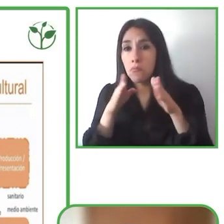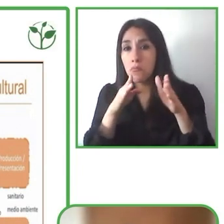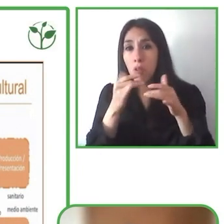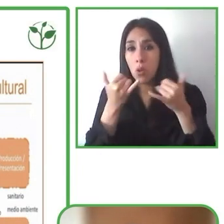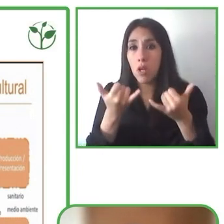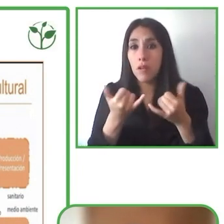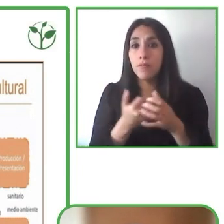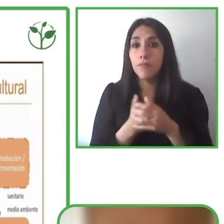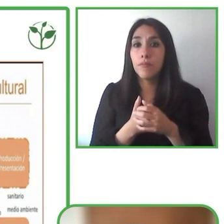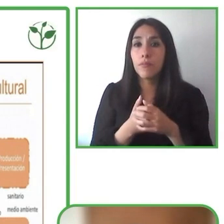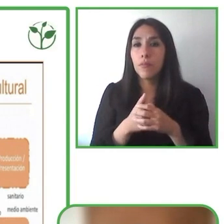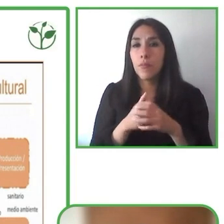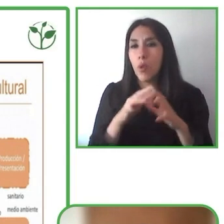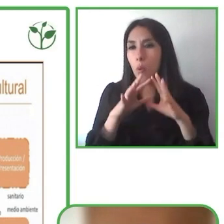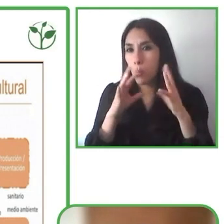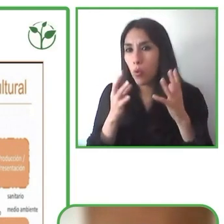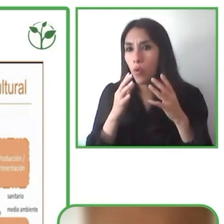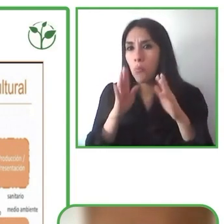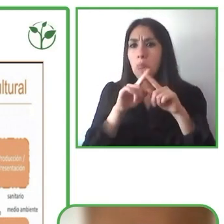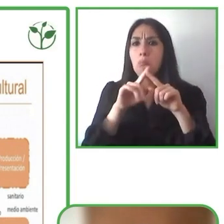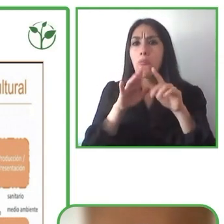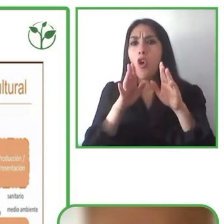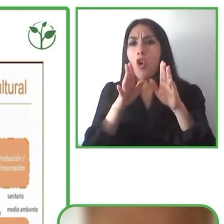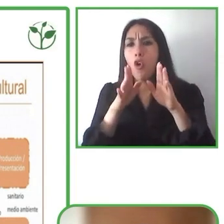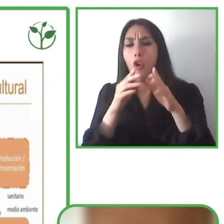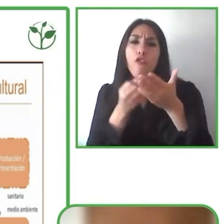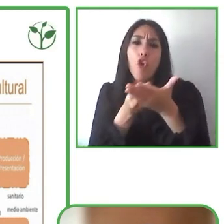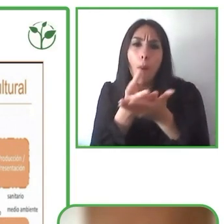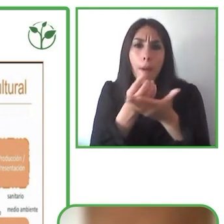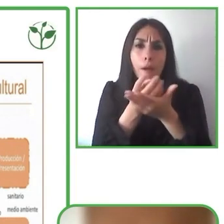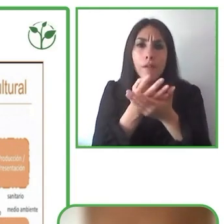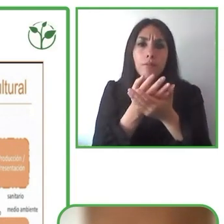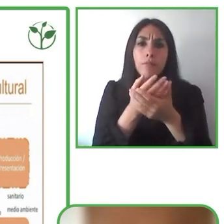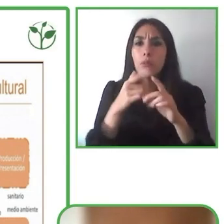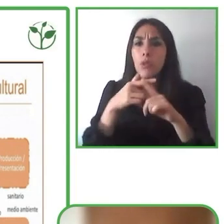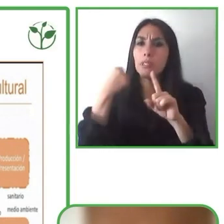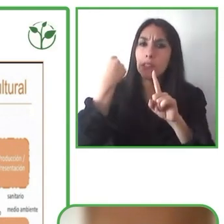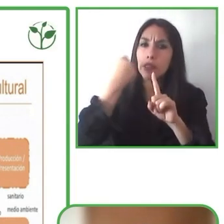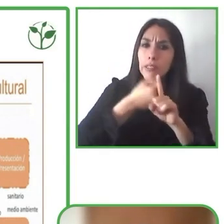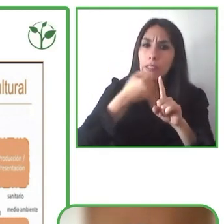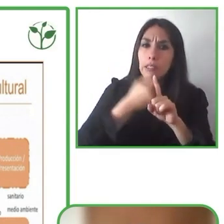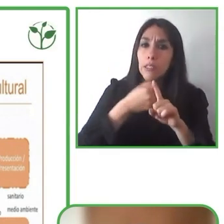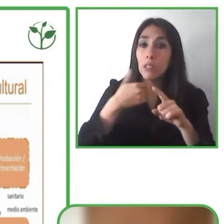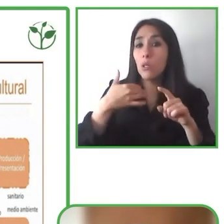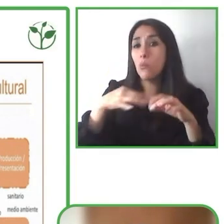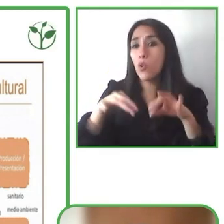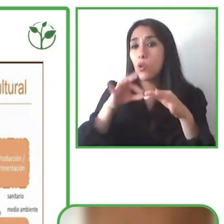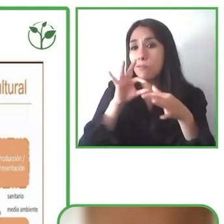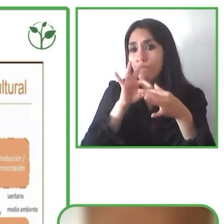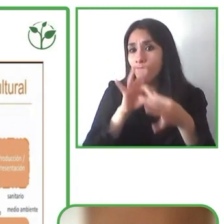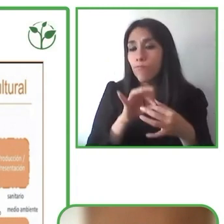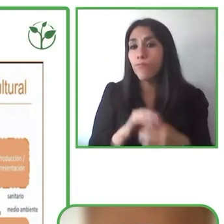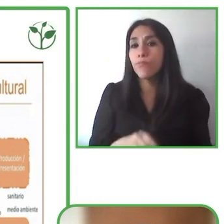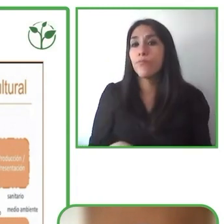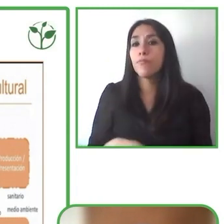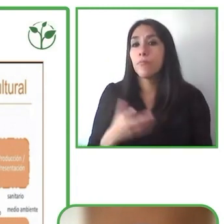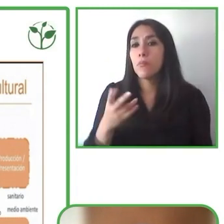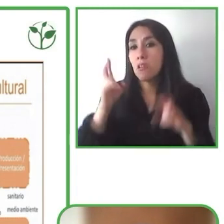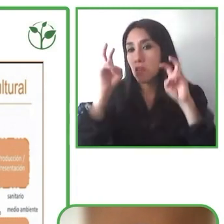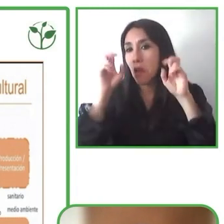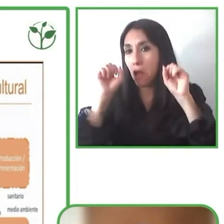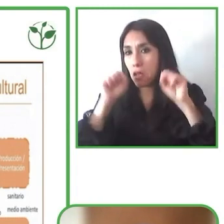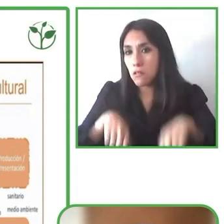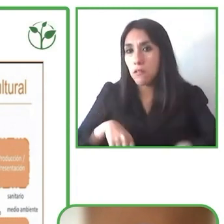una pelea importante una pelea que se ancla en temas de derechos humanos que se ancla en términos de